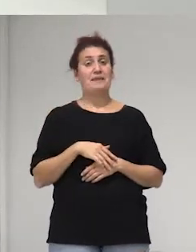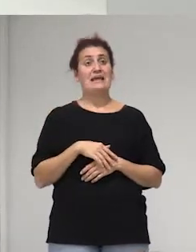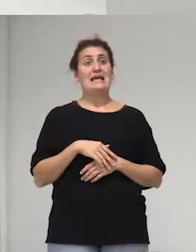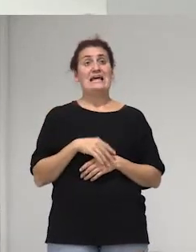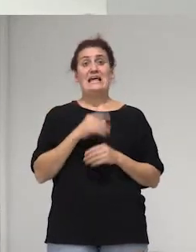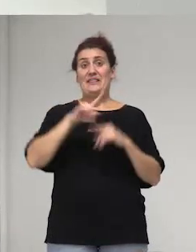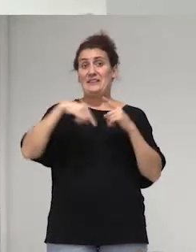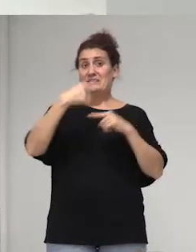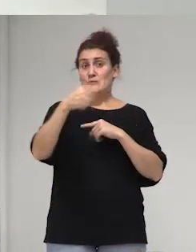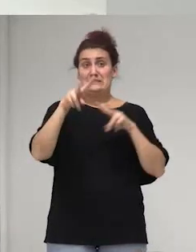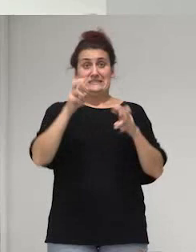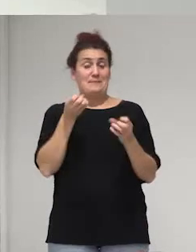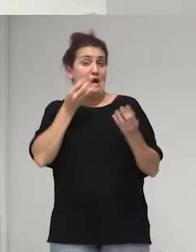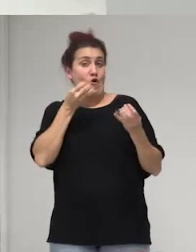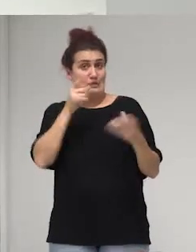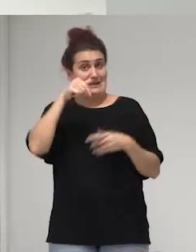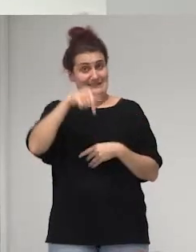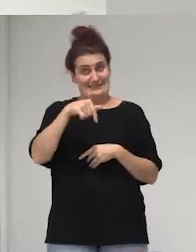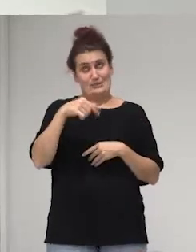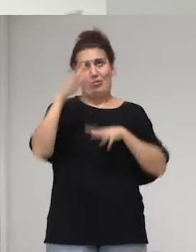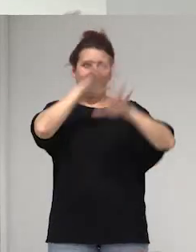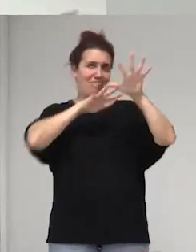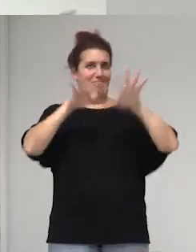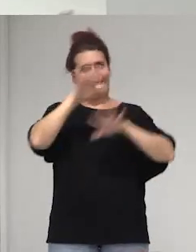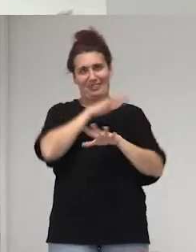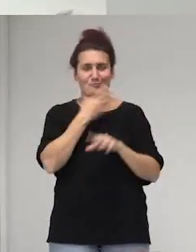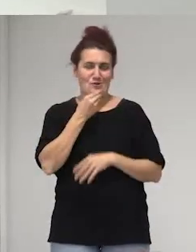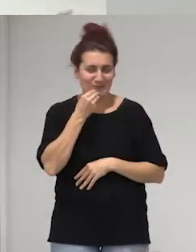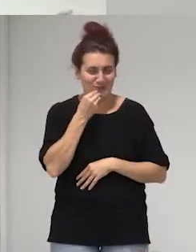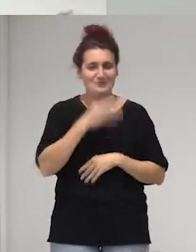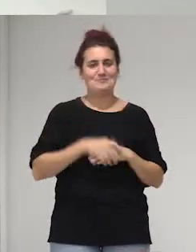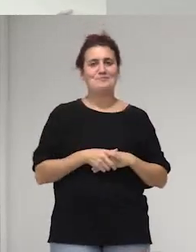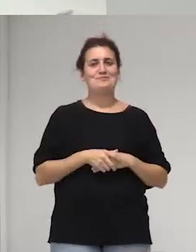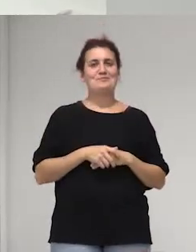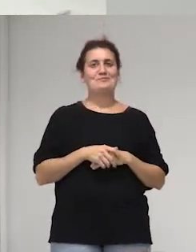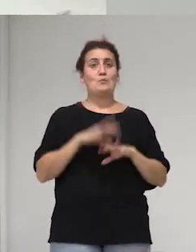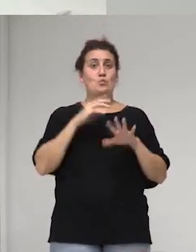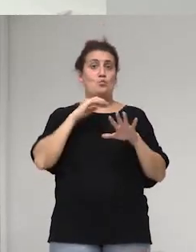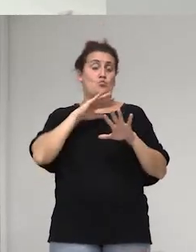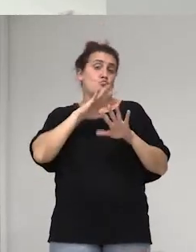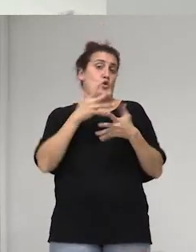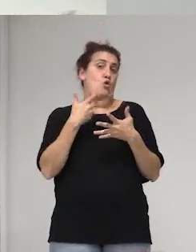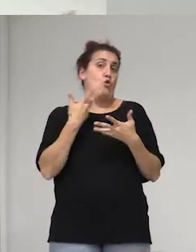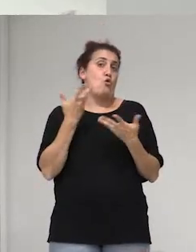todo este maniqueteño bonito que bueno concluyo que